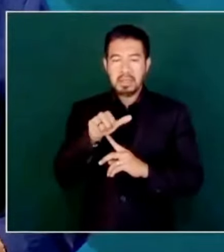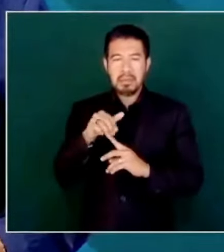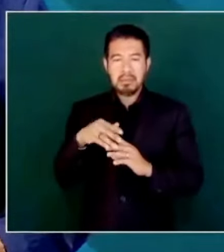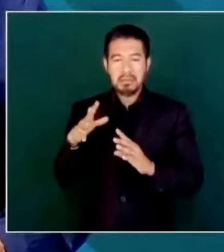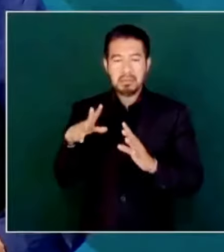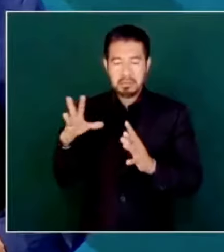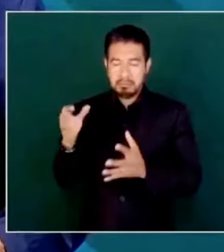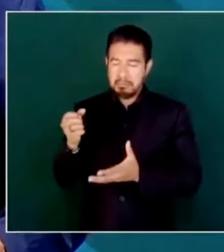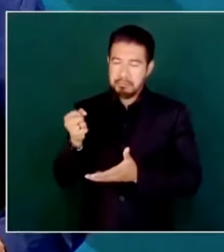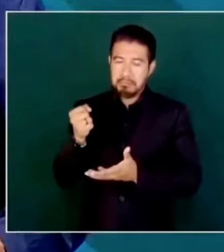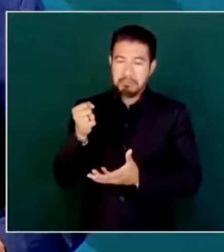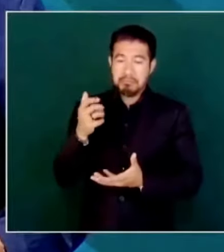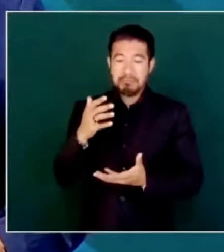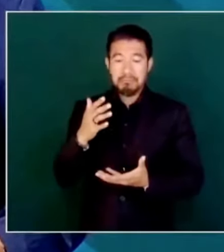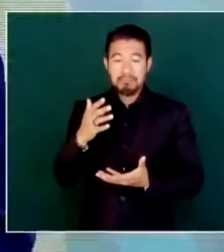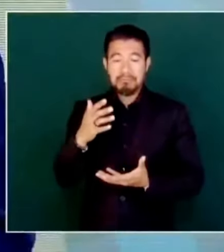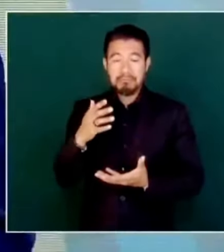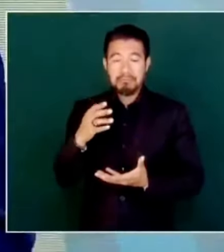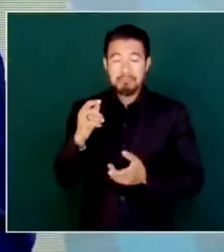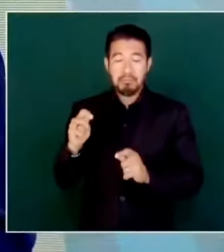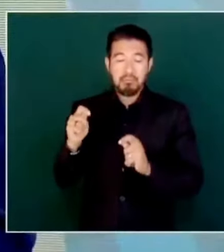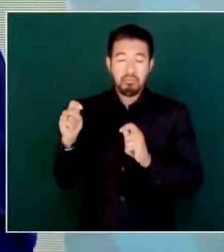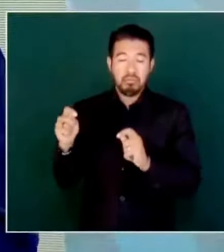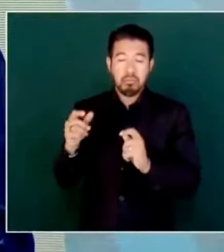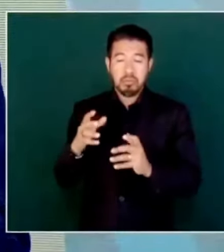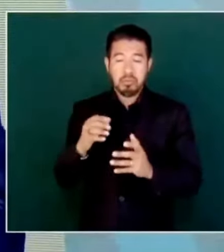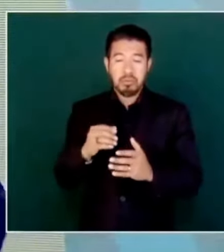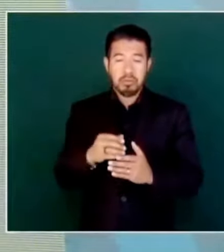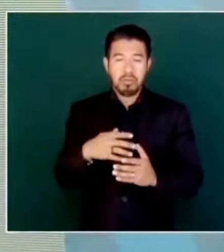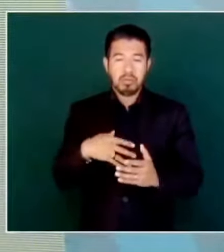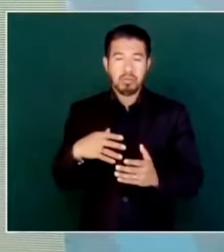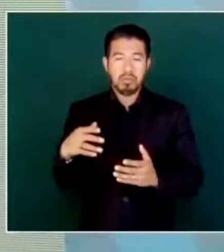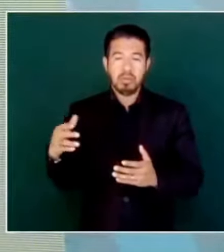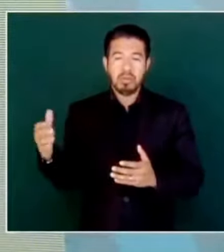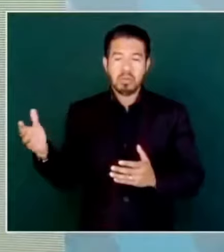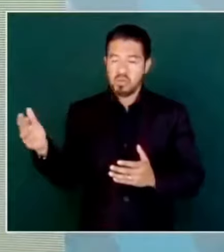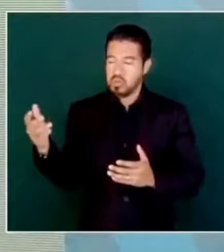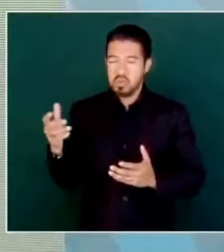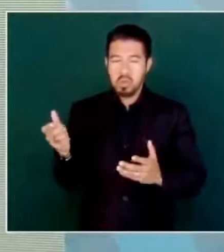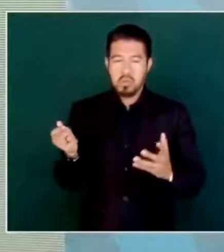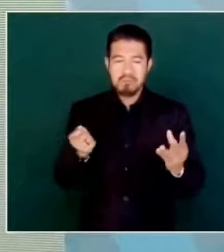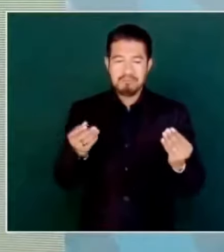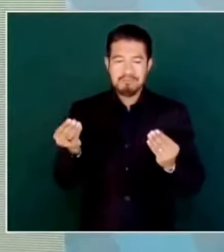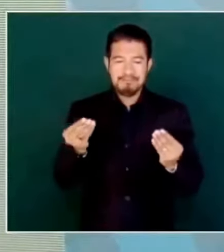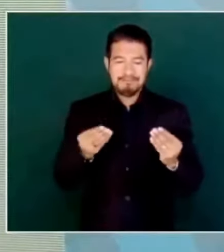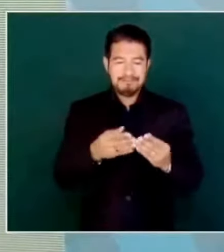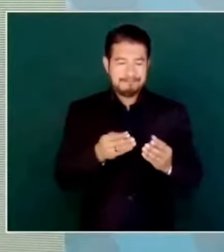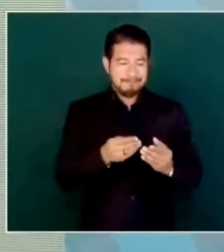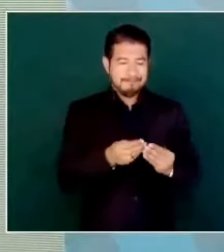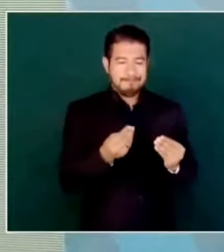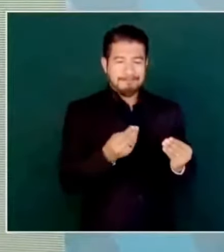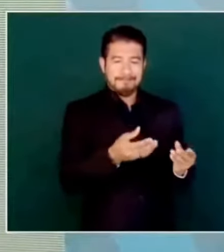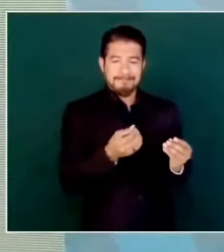recibía dinero por fuera y no ingresaba.